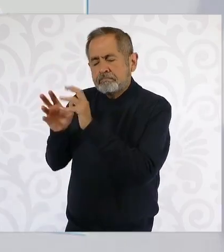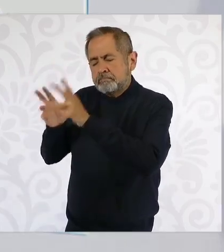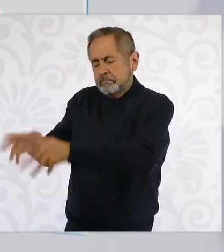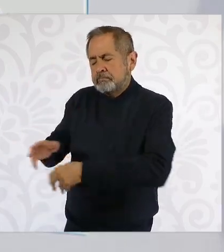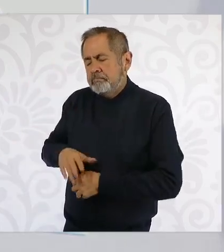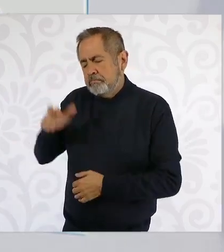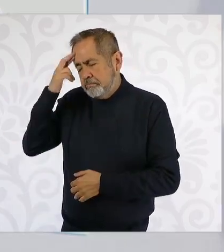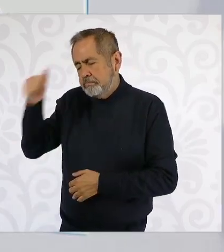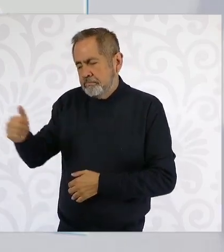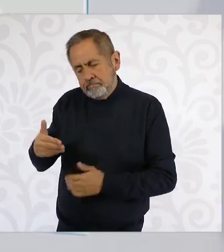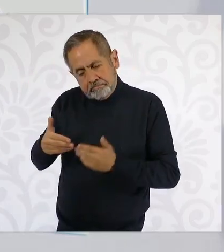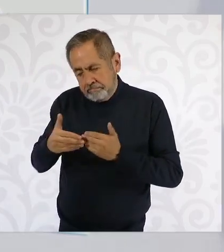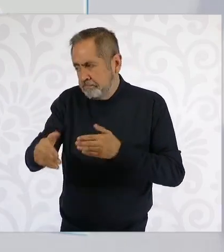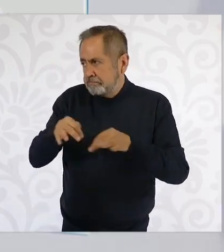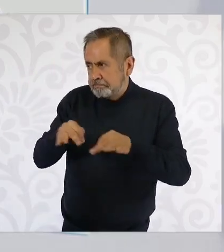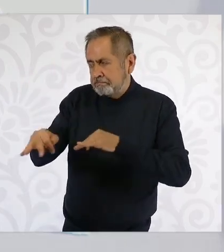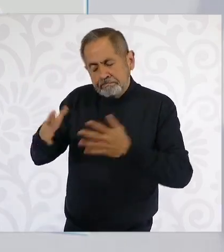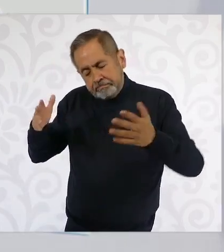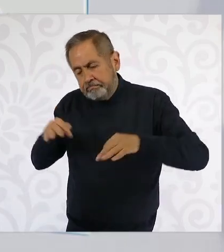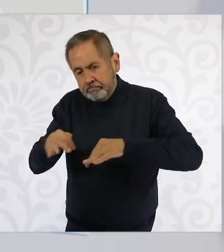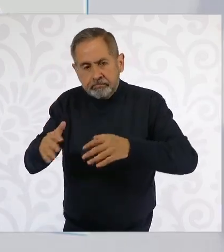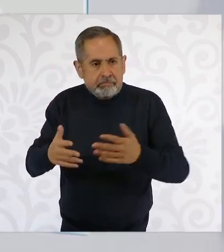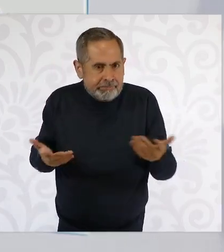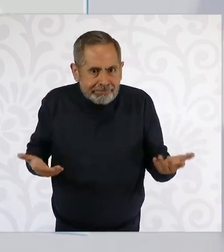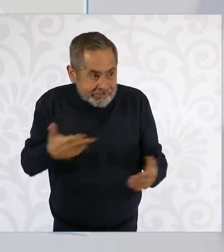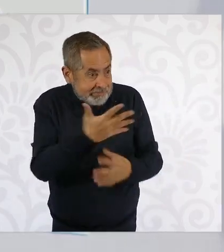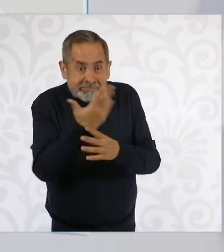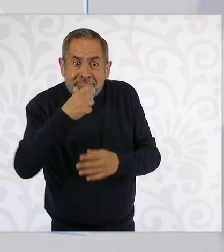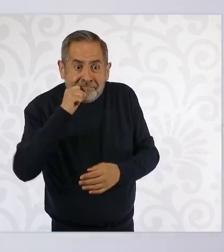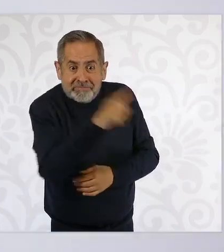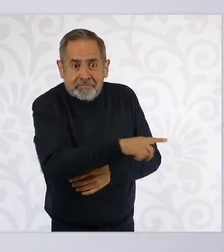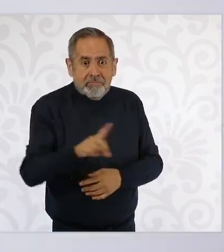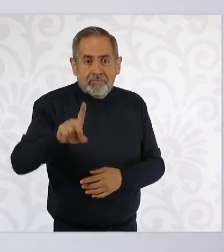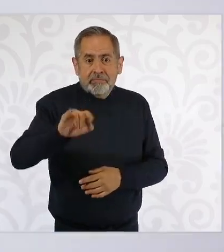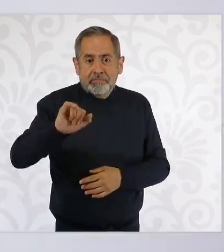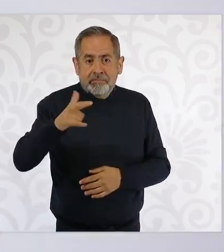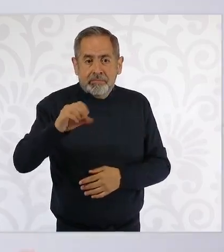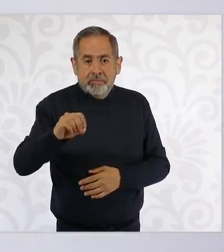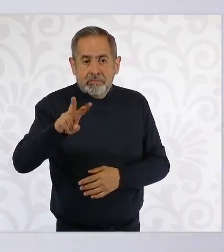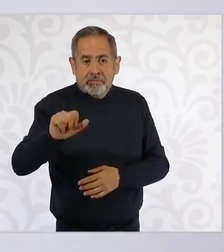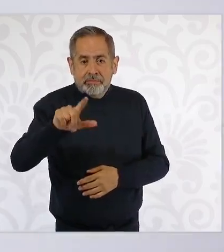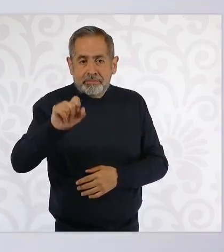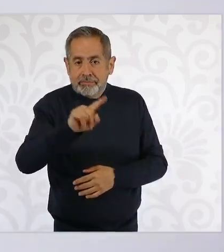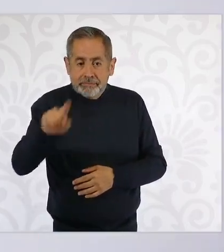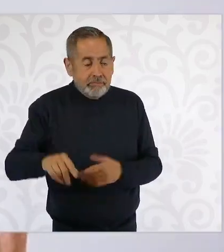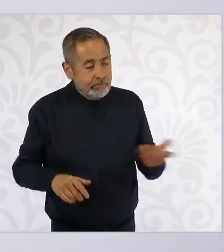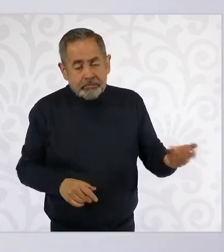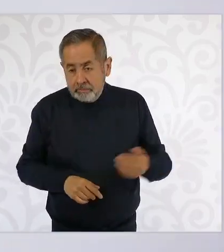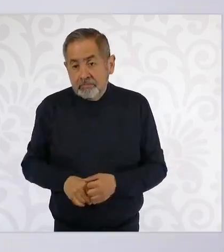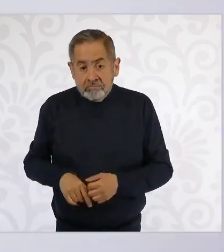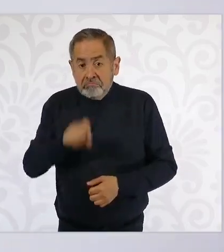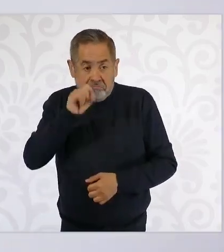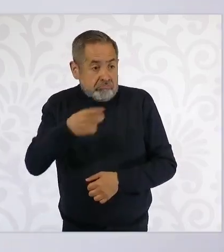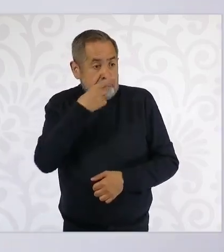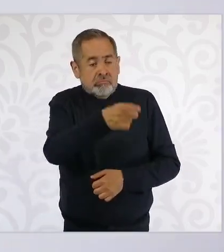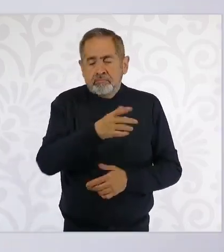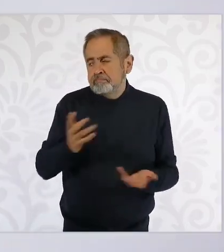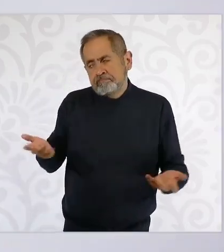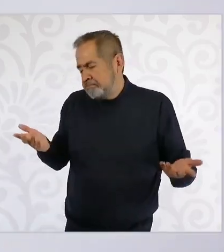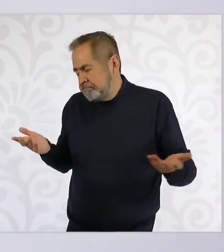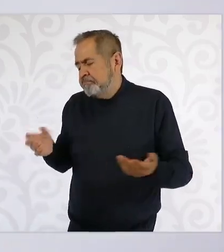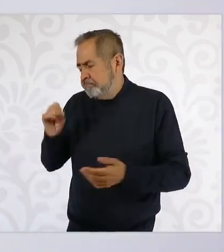vamos a trabajar para que entre todos y todas la elección de jueces, de las y los jueces,